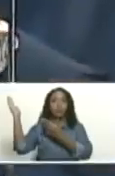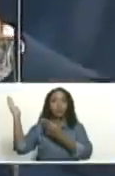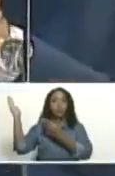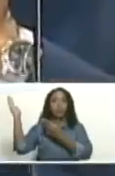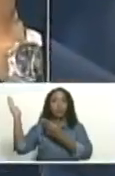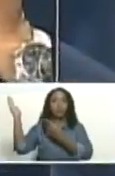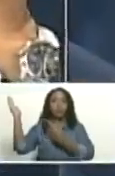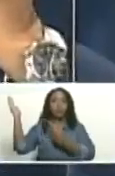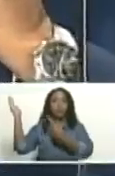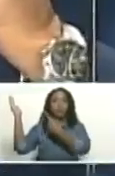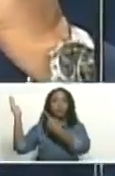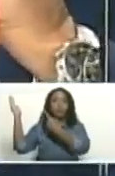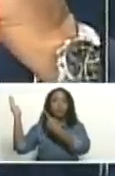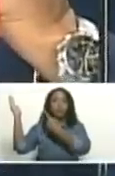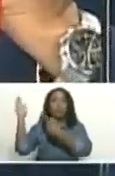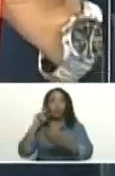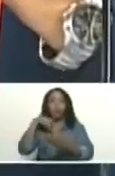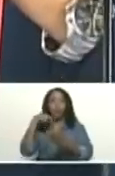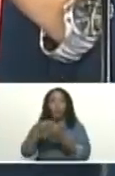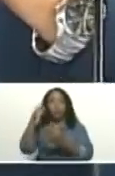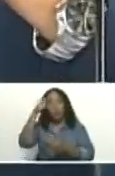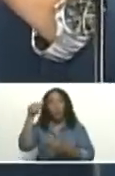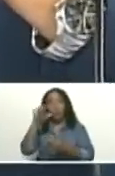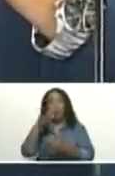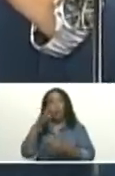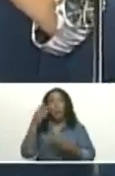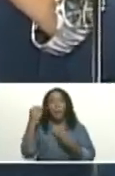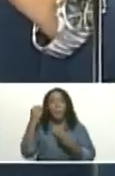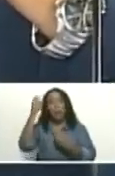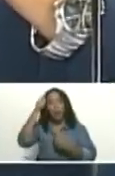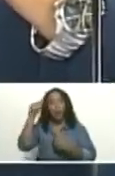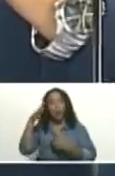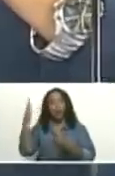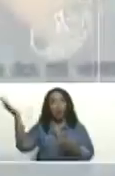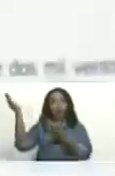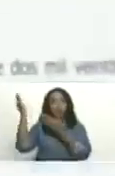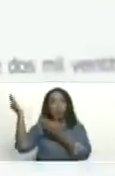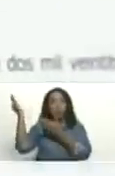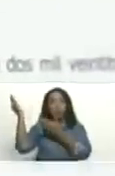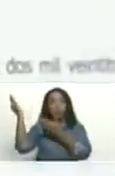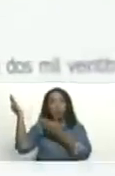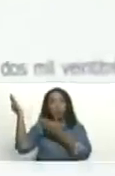a nombre de nuestro pueblo y para nuestro pueblo aquí está la ley